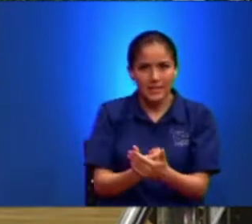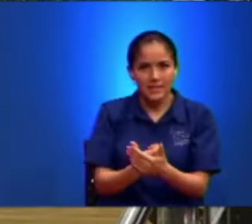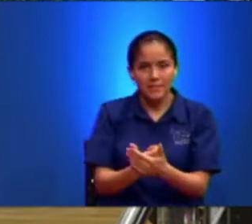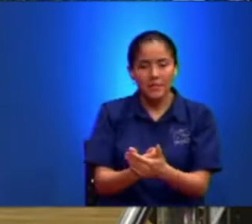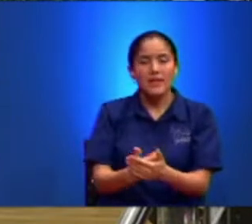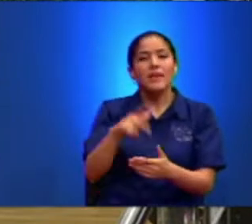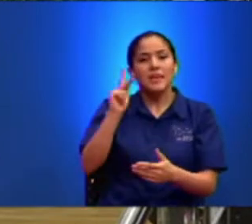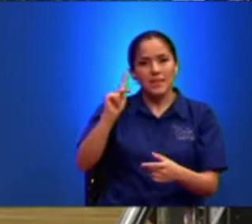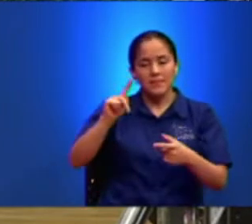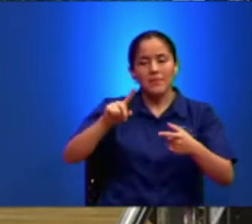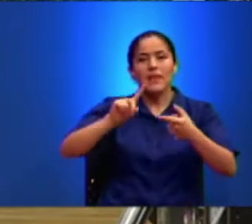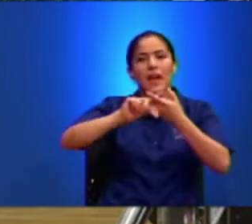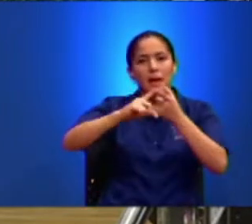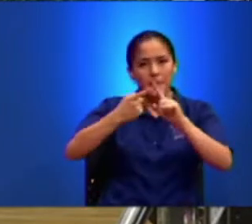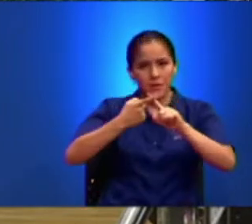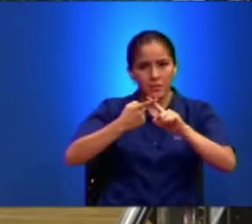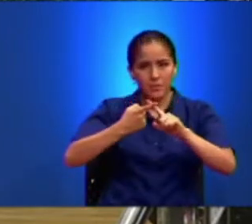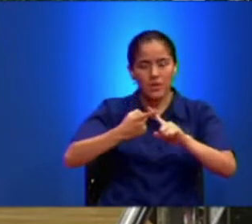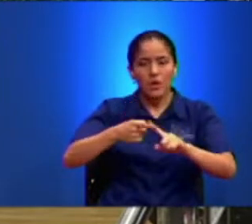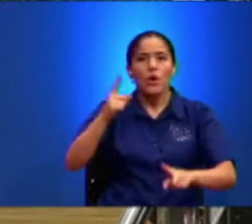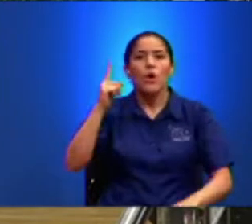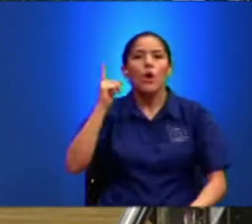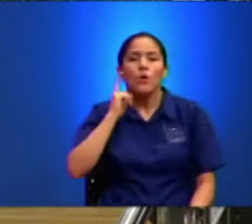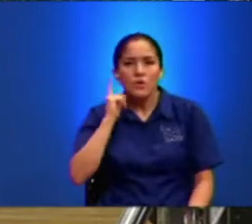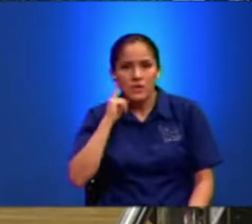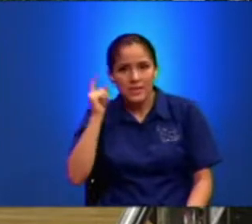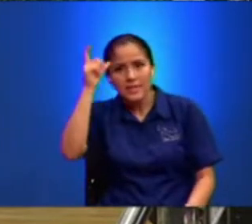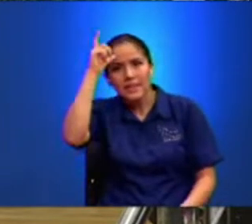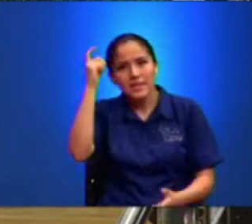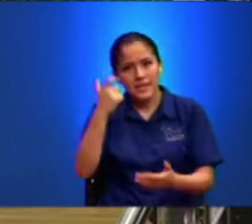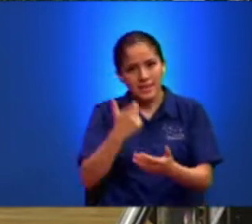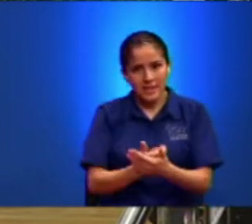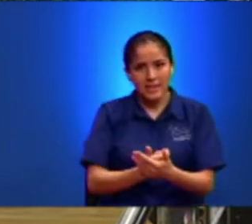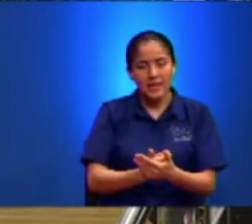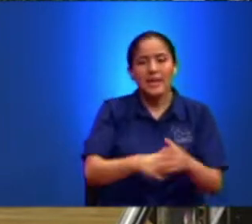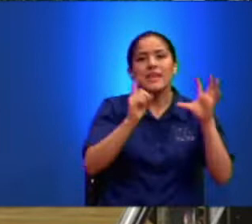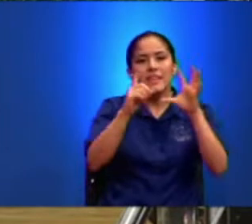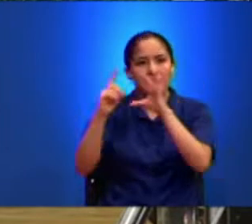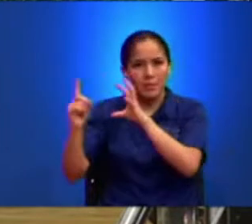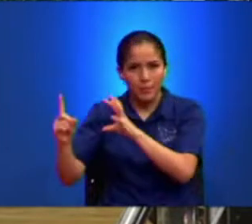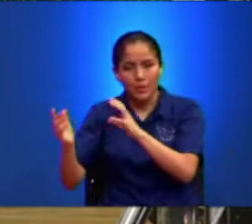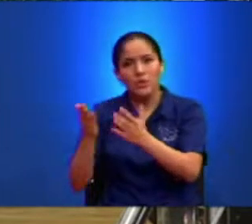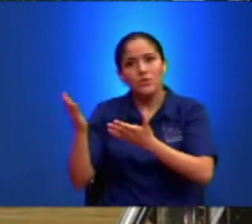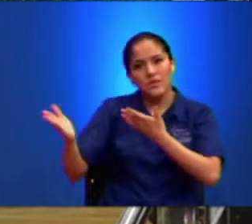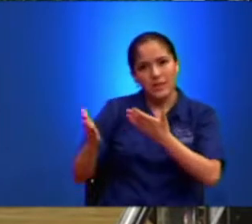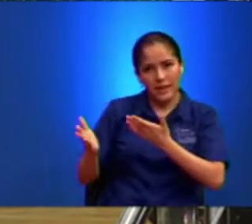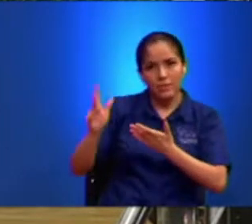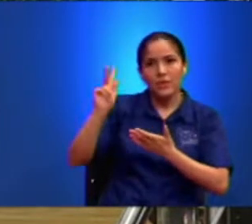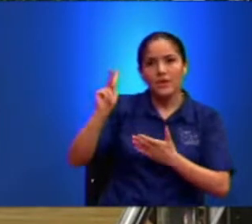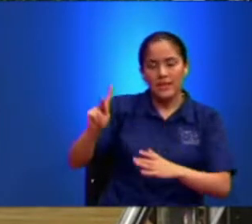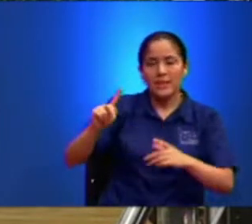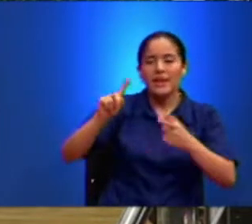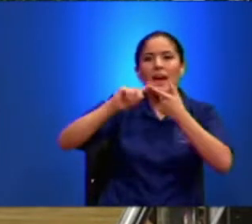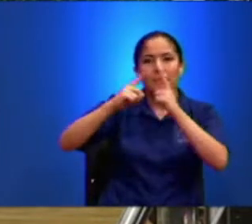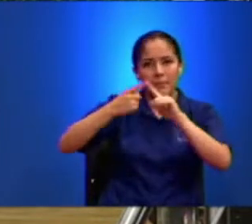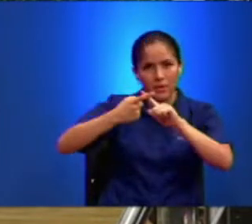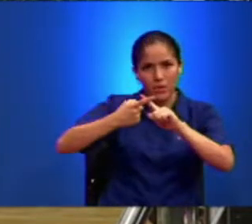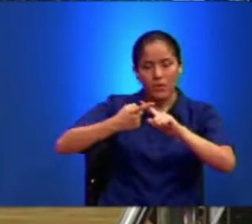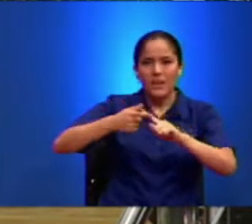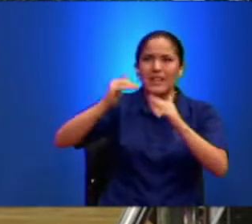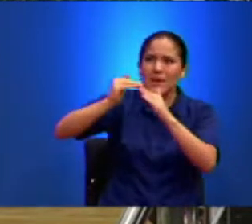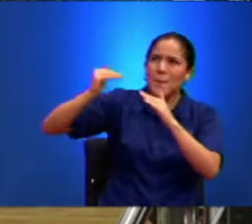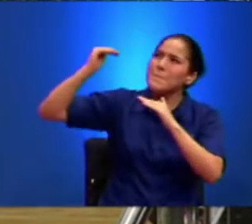cristianismo Oyente, creyente, discípulo, siervo y amigo Son distintos El grado más elevado es amigo